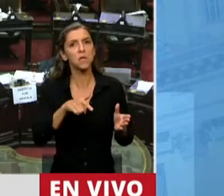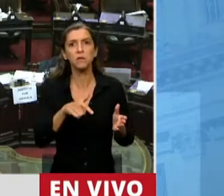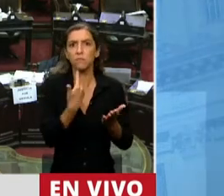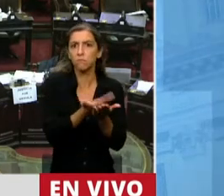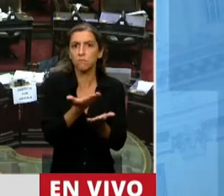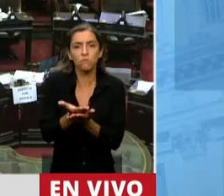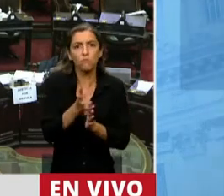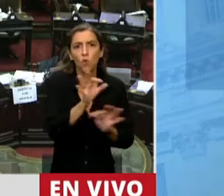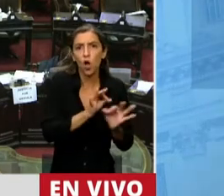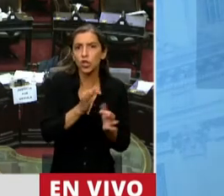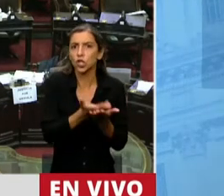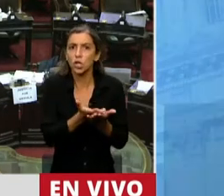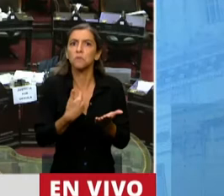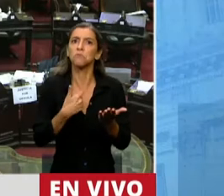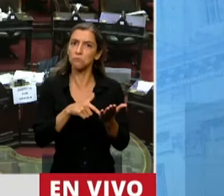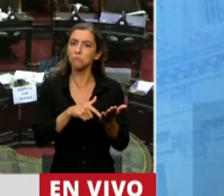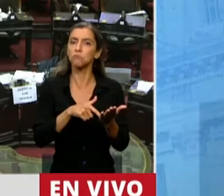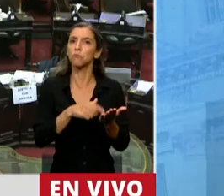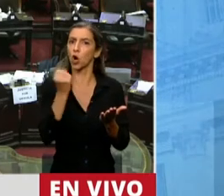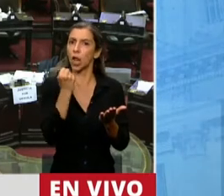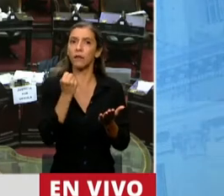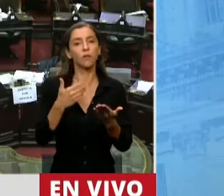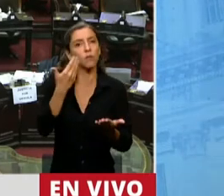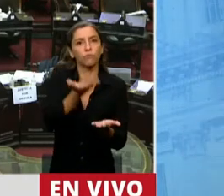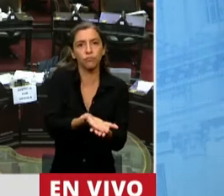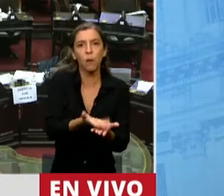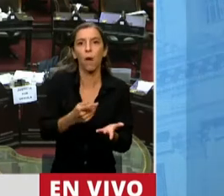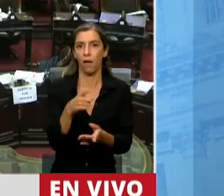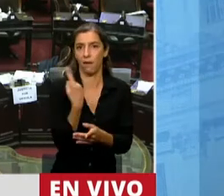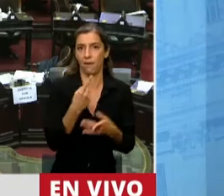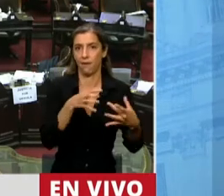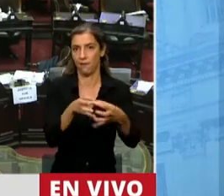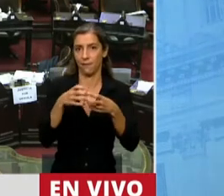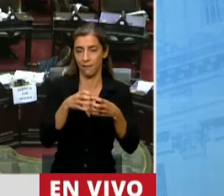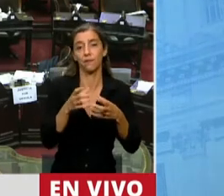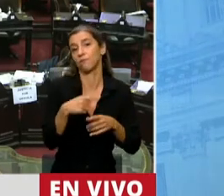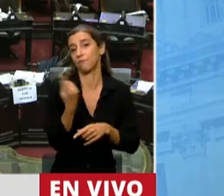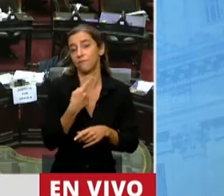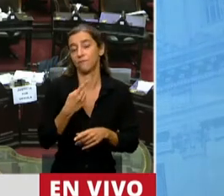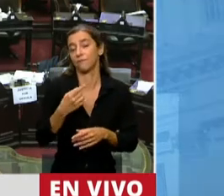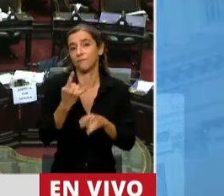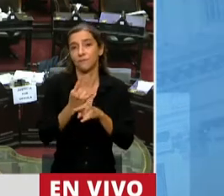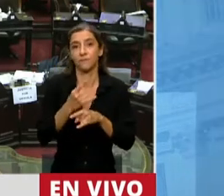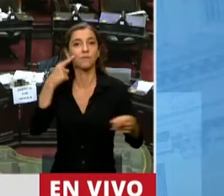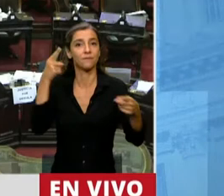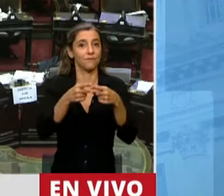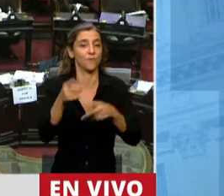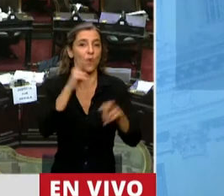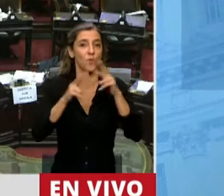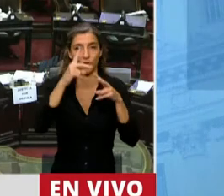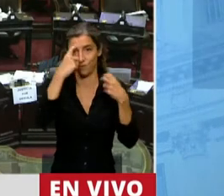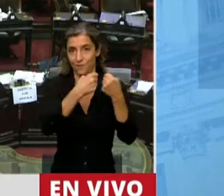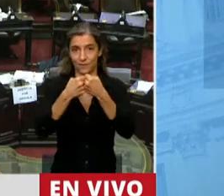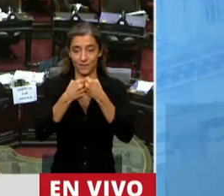proyectos a ser tratados, discutidos, y a tratar de lograr estos consensos como que hemos logrado, o que estamos